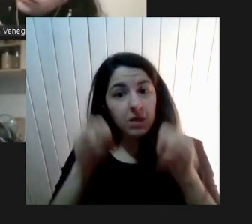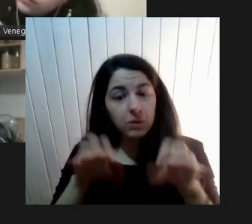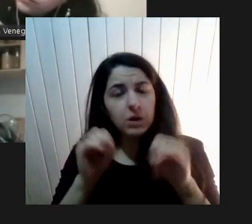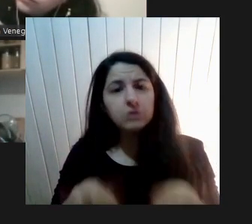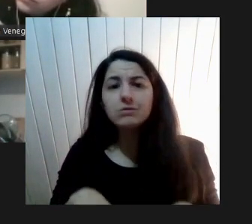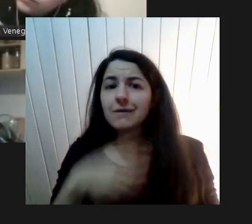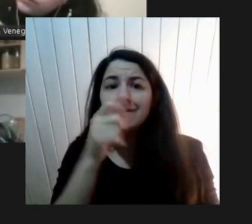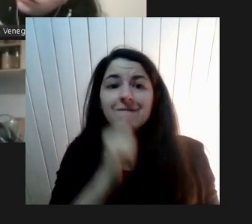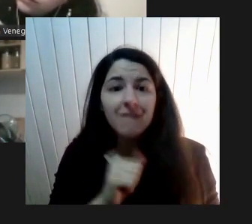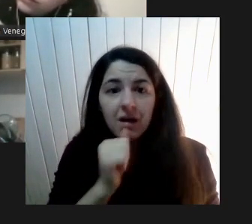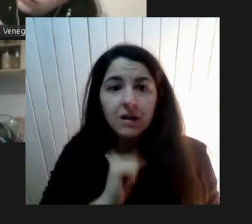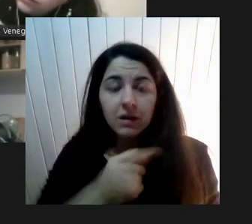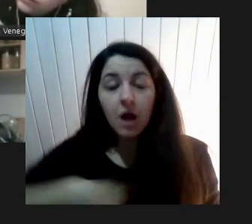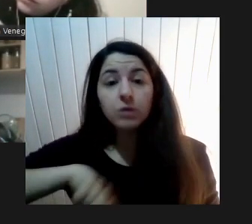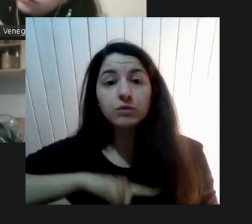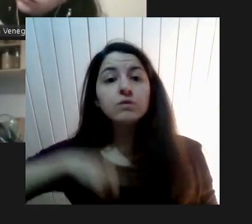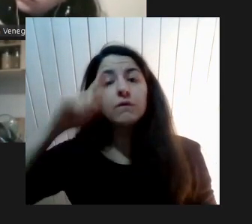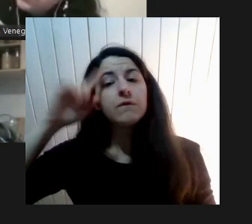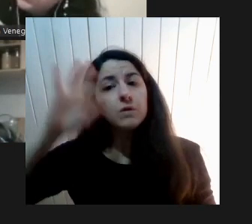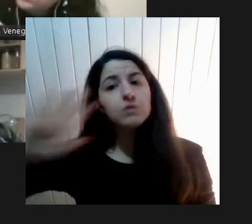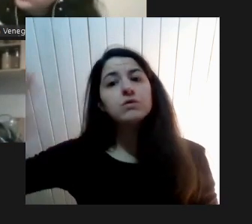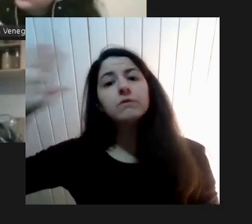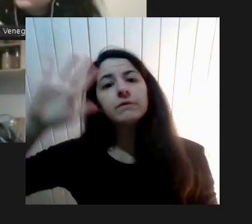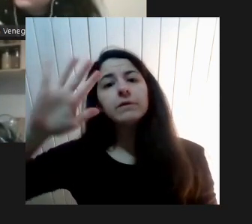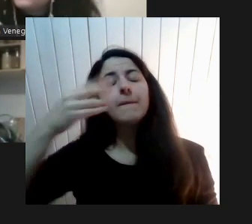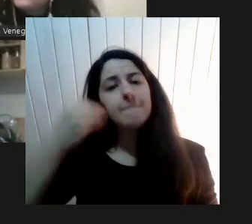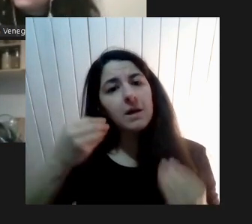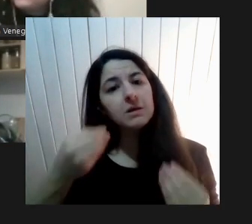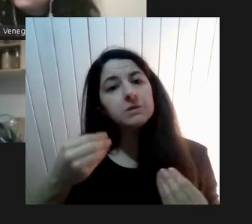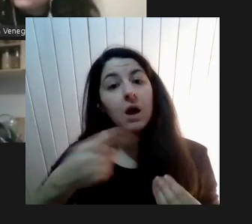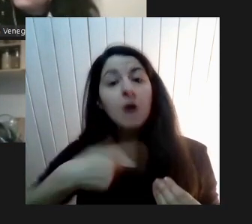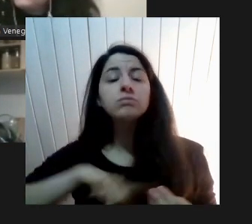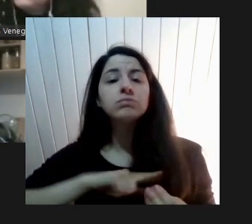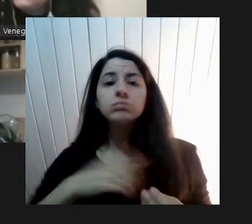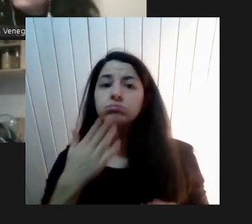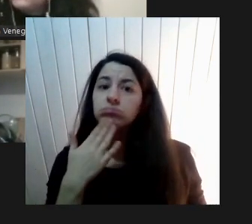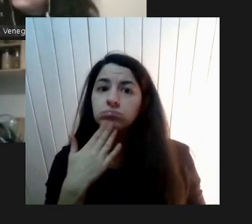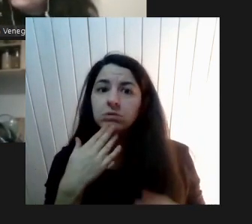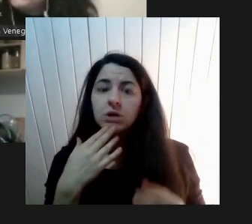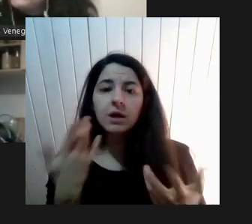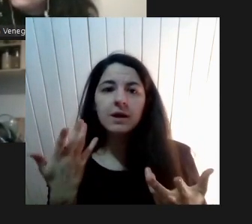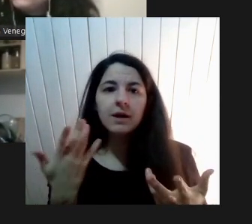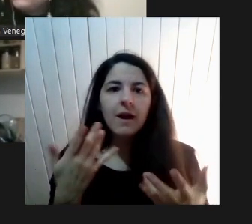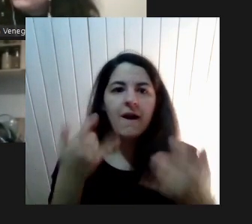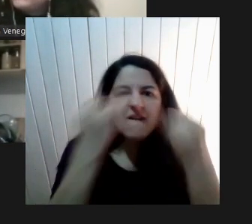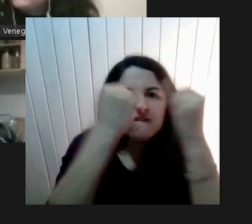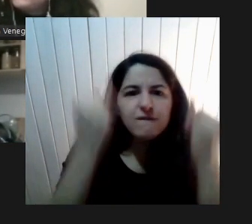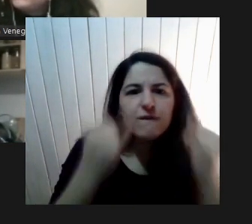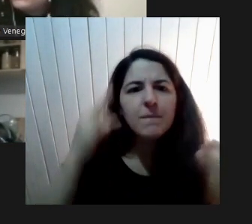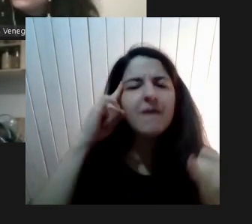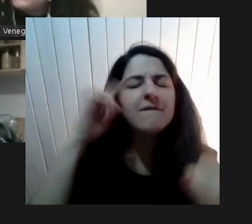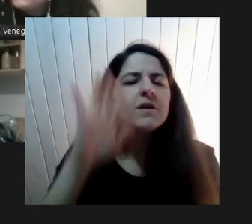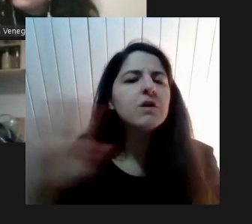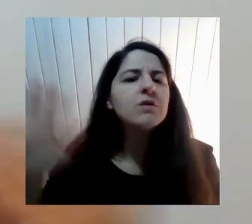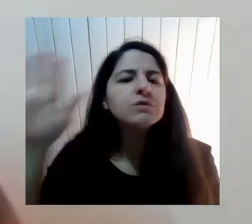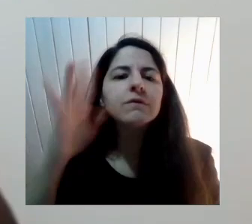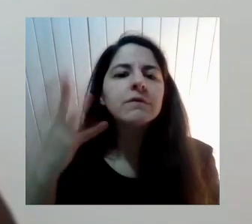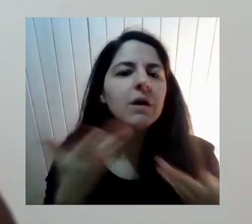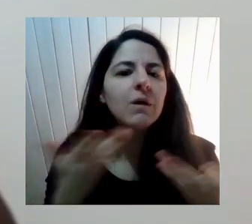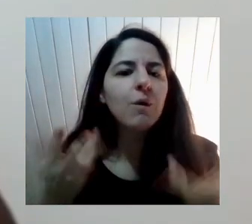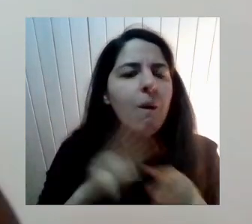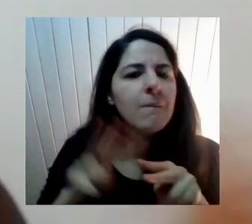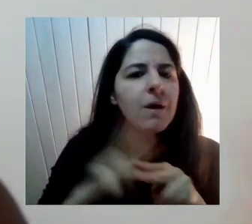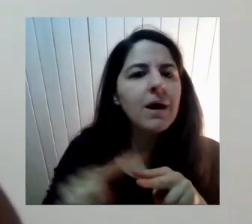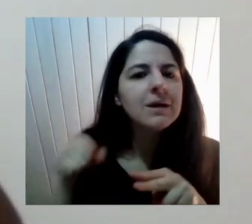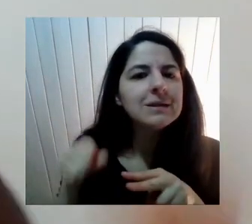Nos Pasa En Práctica De Filosofía Con Niños Y Niñas Cierto Ese Modo De Practicar Filosofía Nace Precisamente Porque Se Entiende A